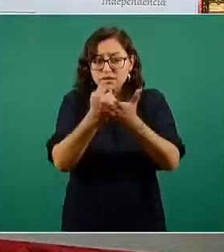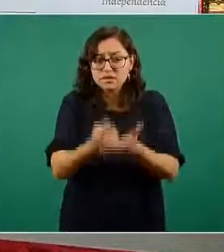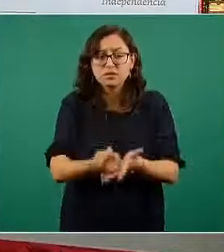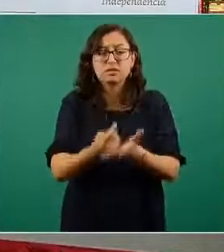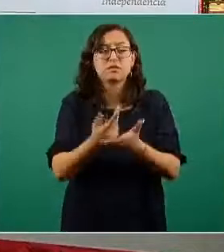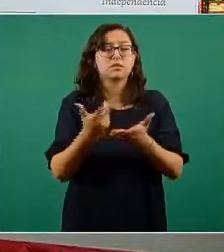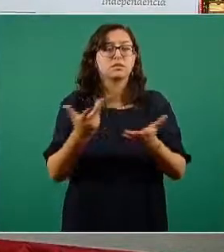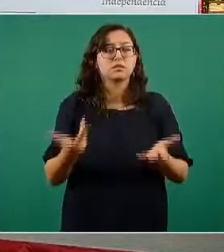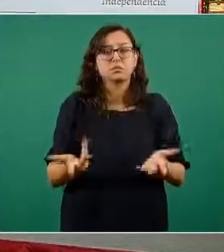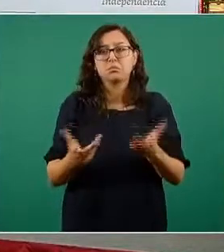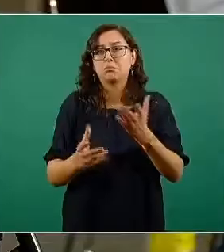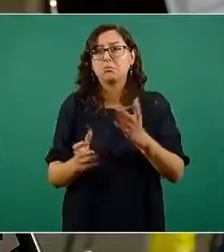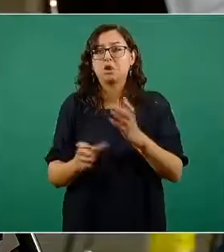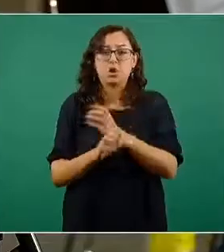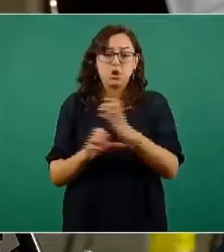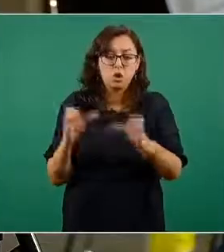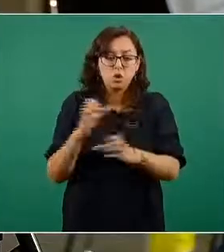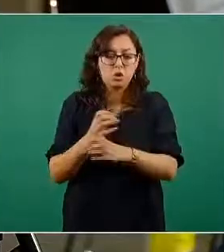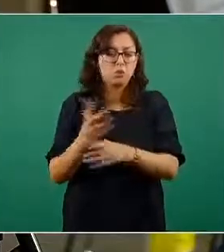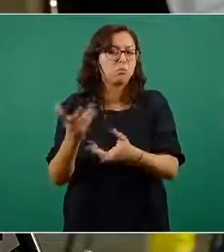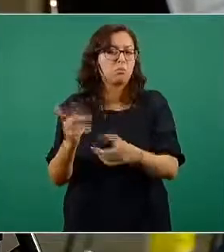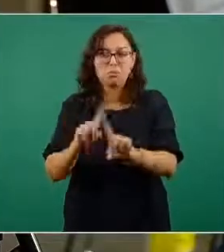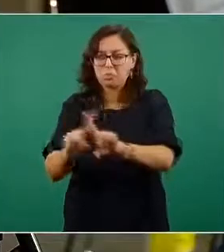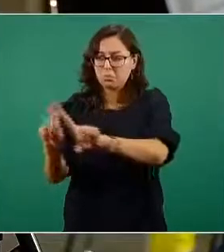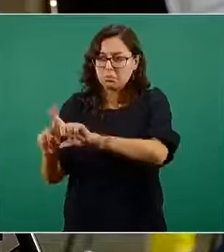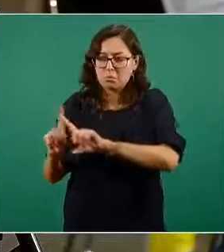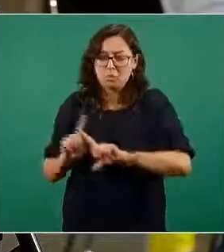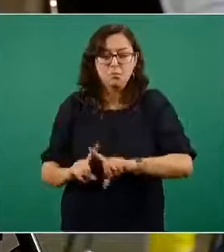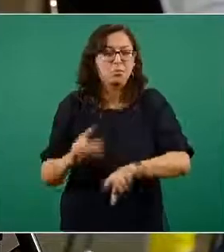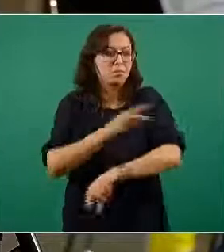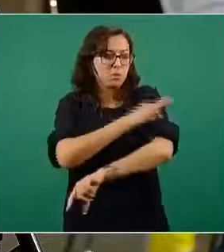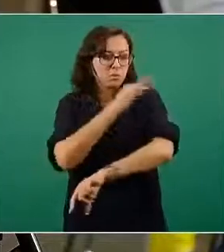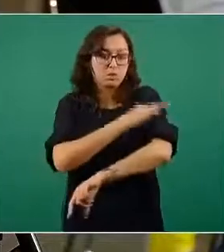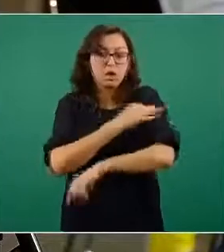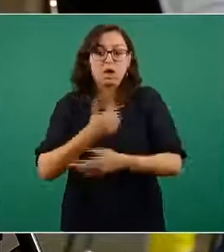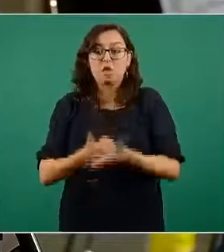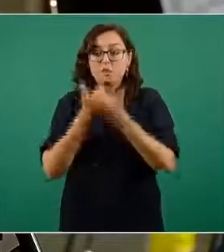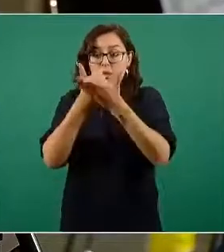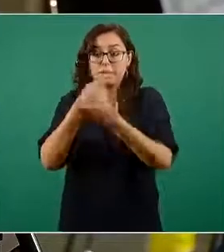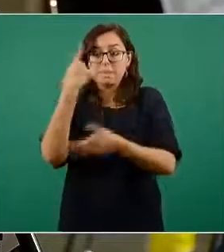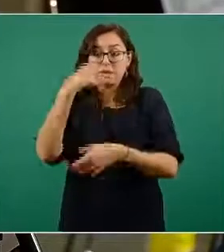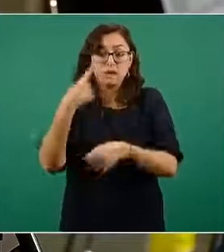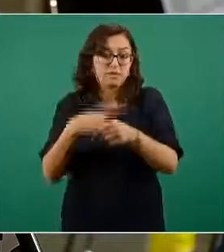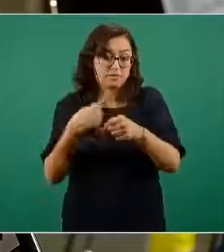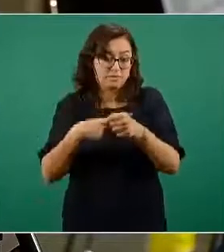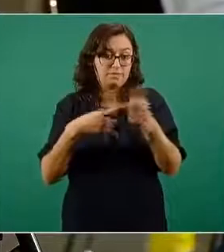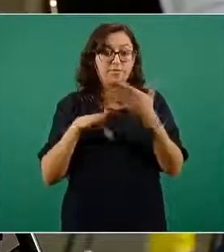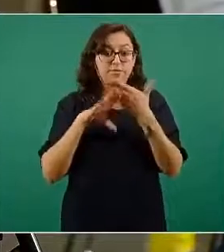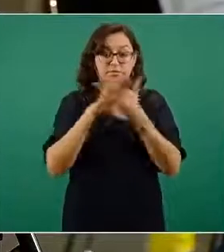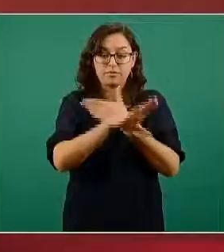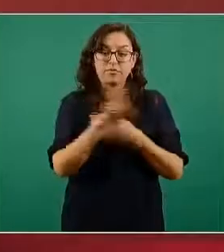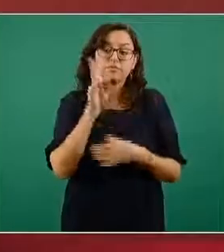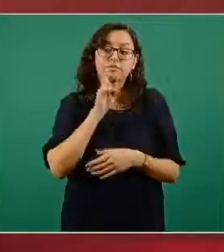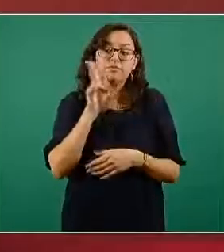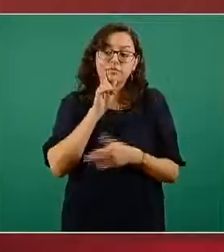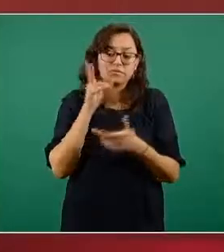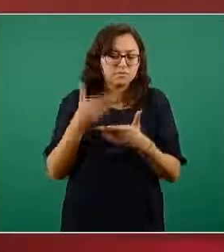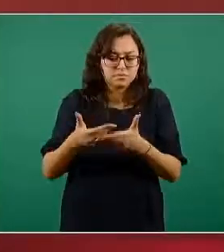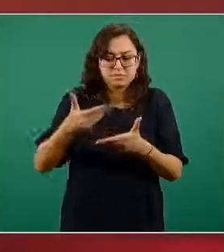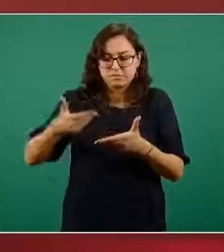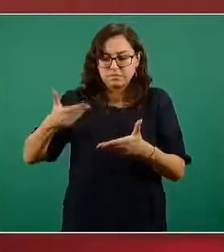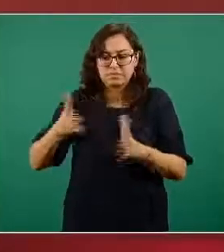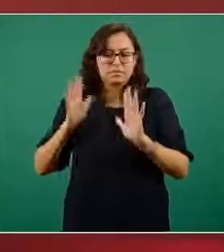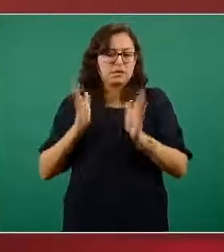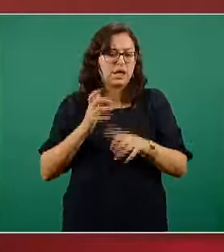dispositivos o pueden ser vacunas que son agentes de prevención típicamente y esto ha sido configurado a lo largo de